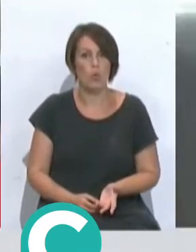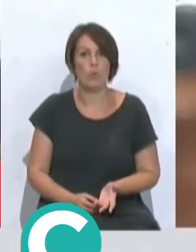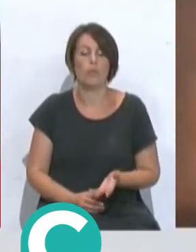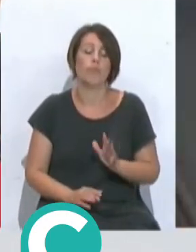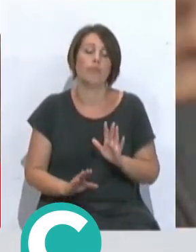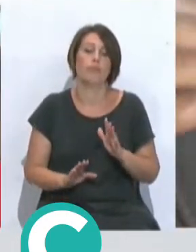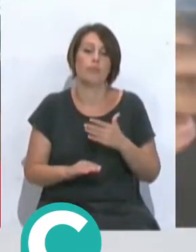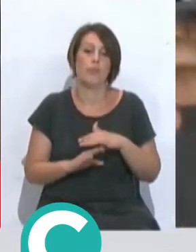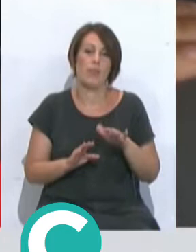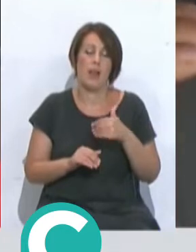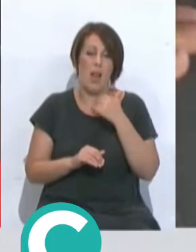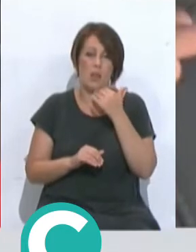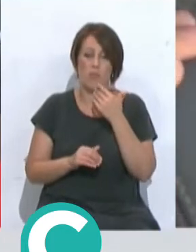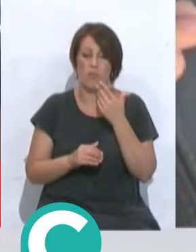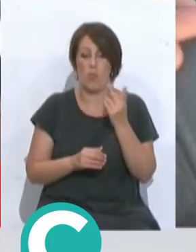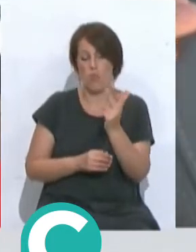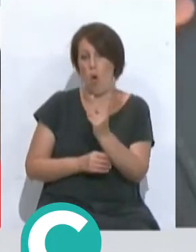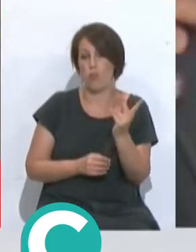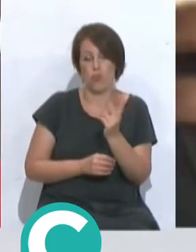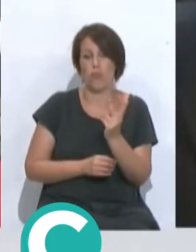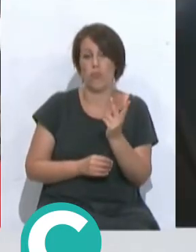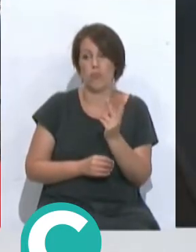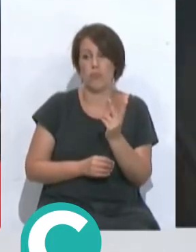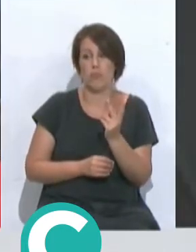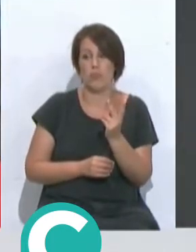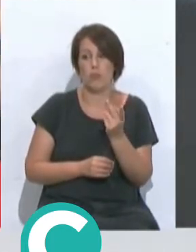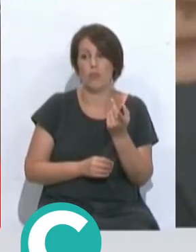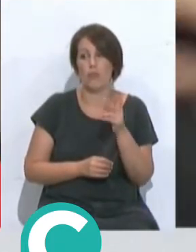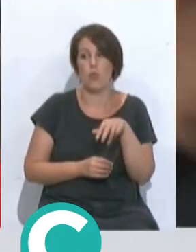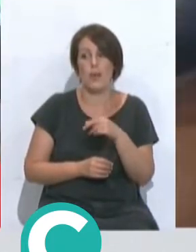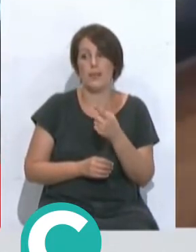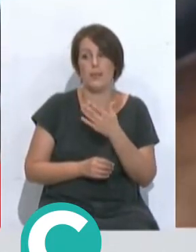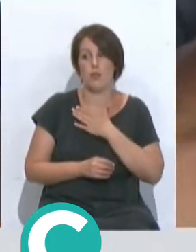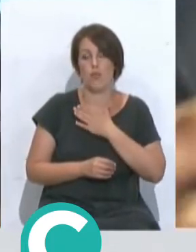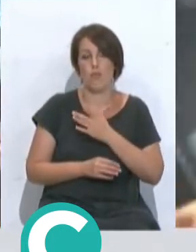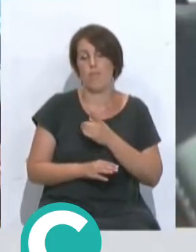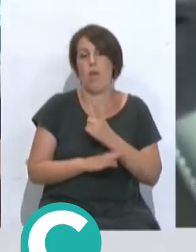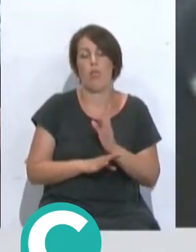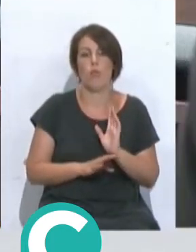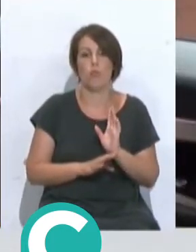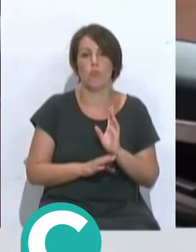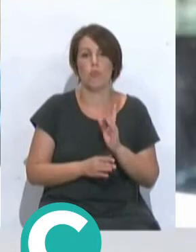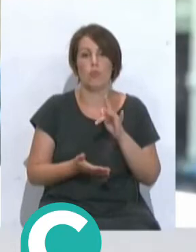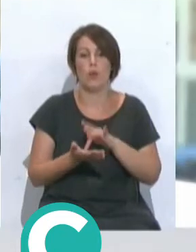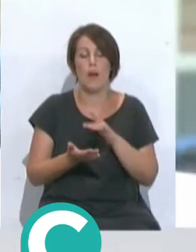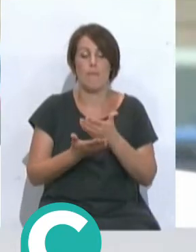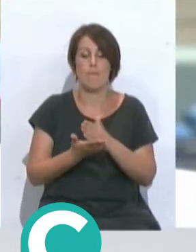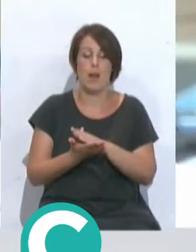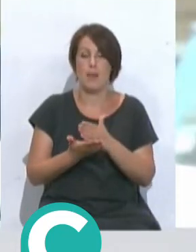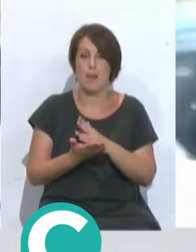al final era algo por las dos partes. No era solo, no ha sido algo unilateral. Entonces, cuando las dos partes